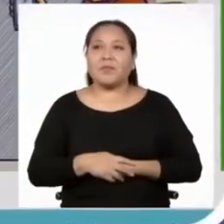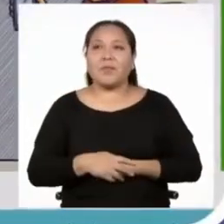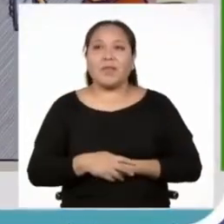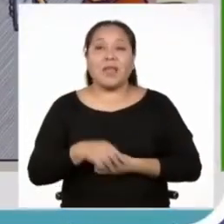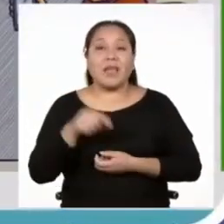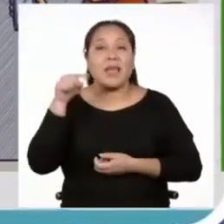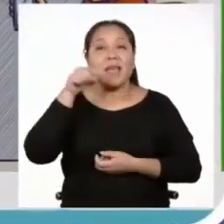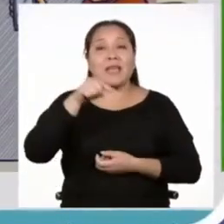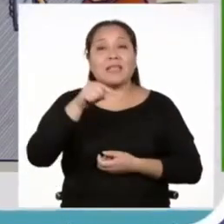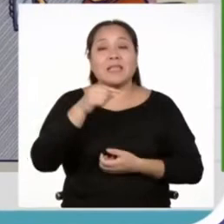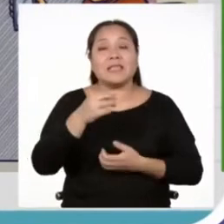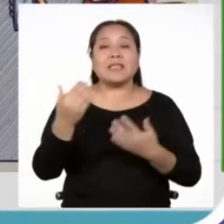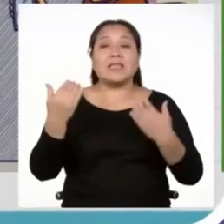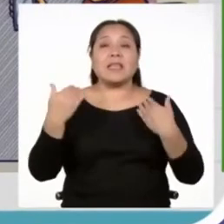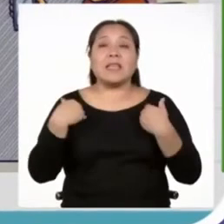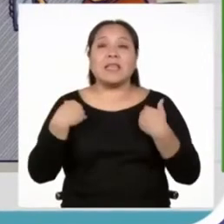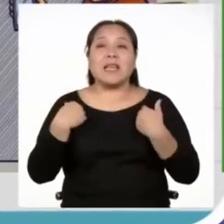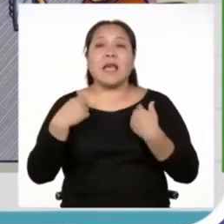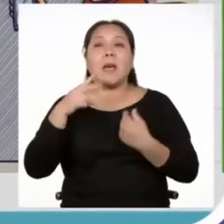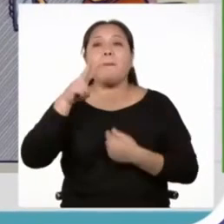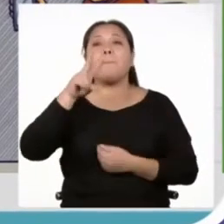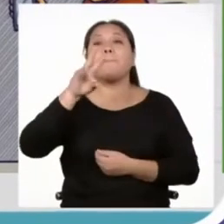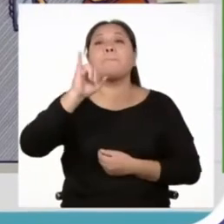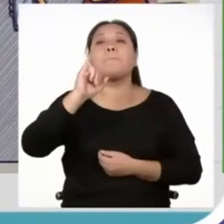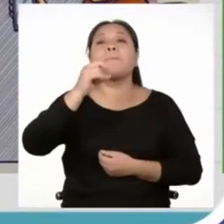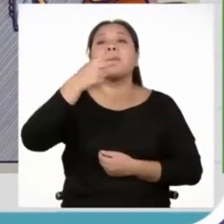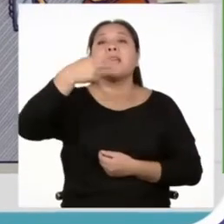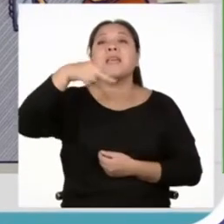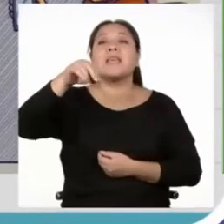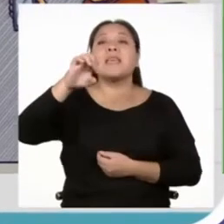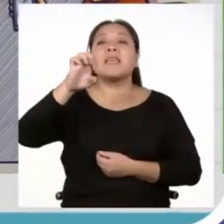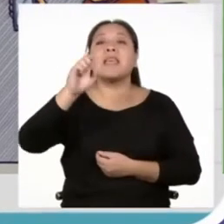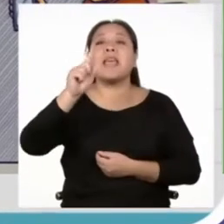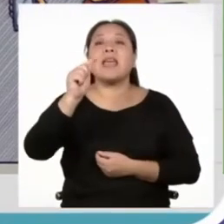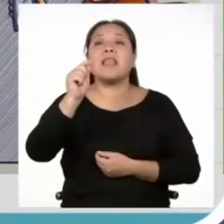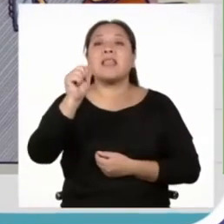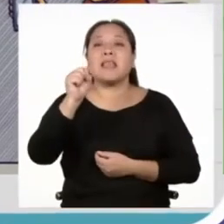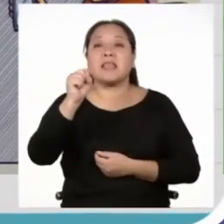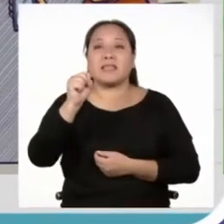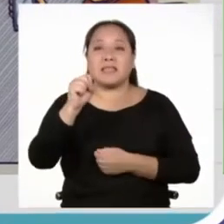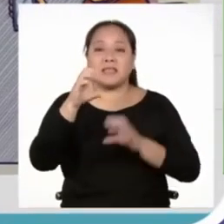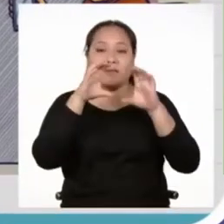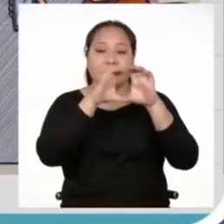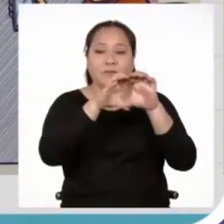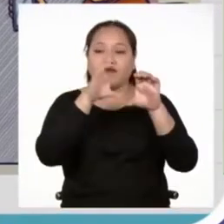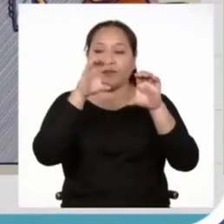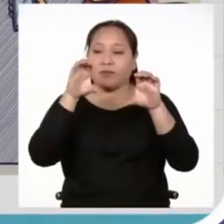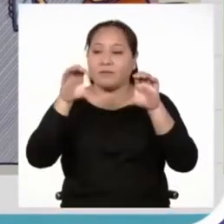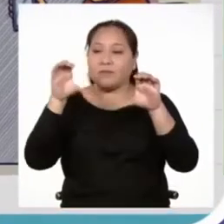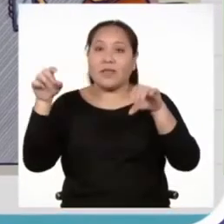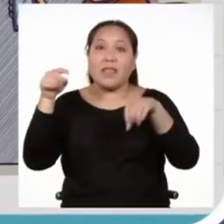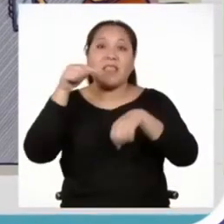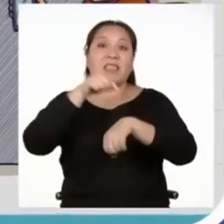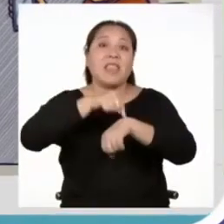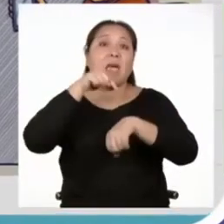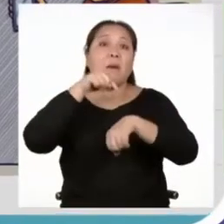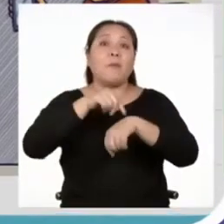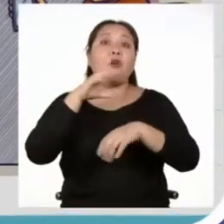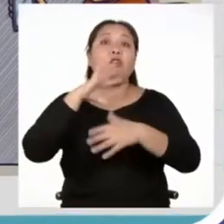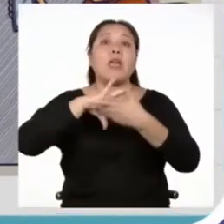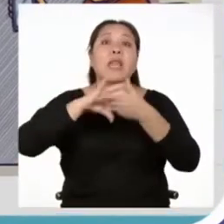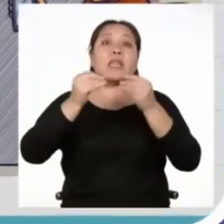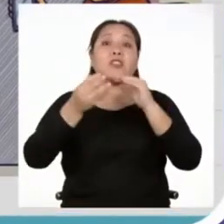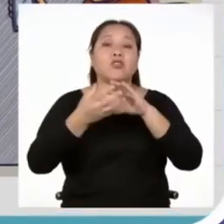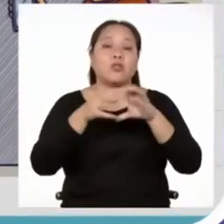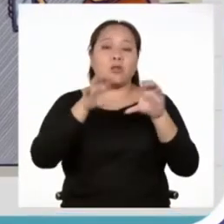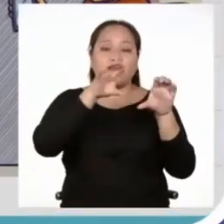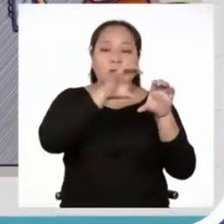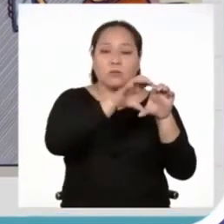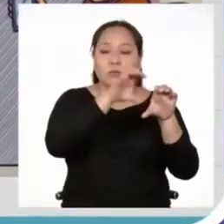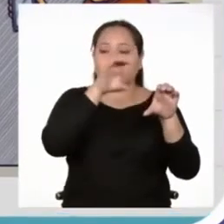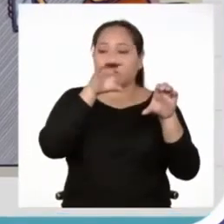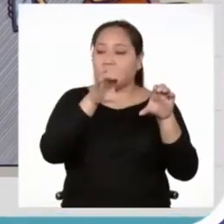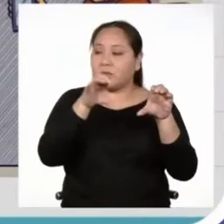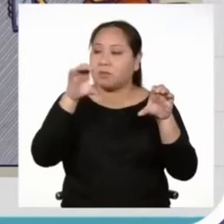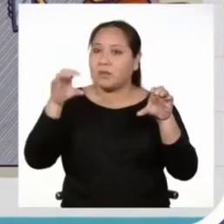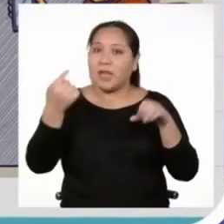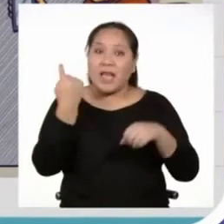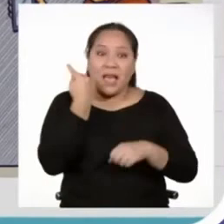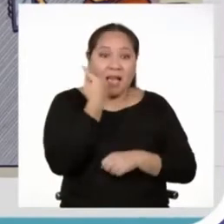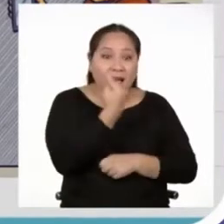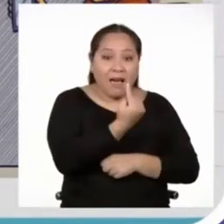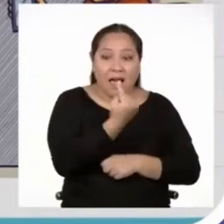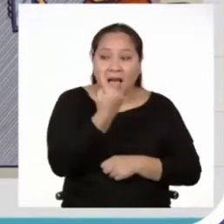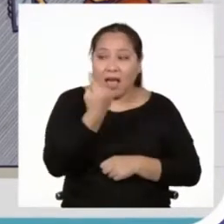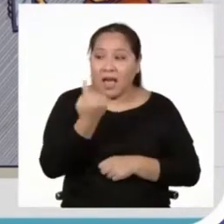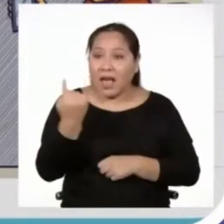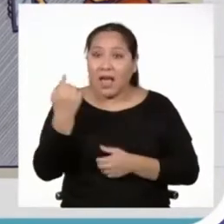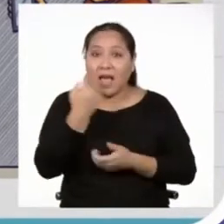historietas se componen por viñetas. Estas representan los momentos de la historia, es decir, cada parte de la